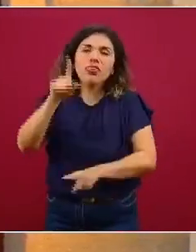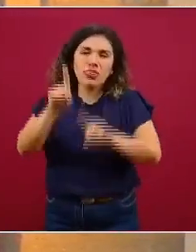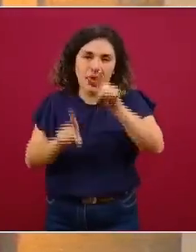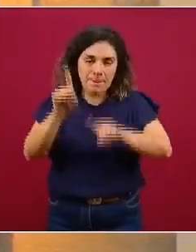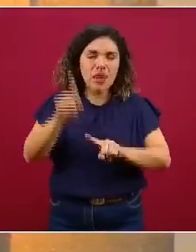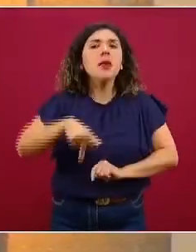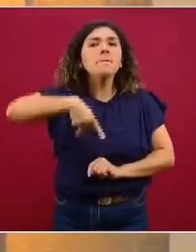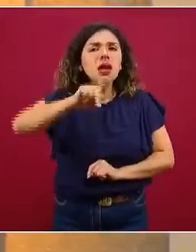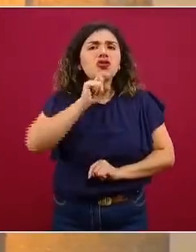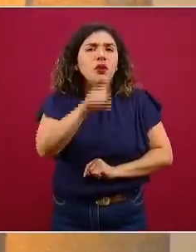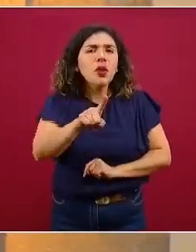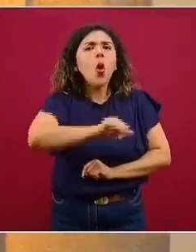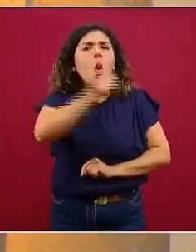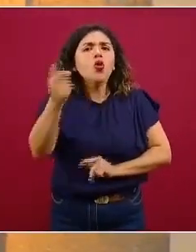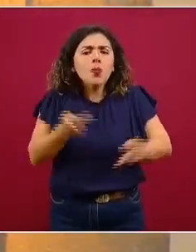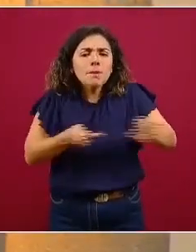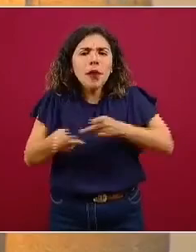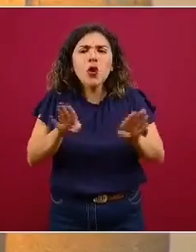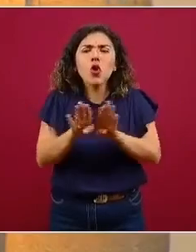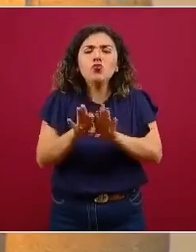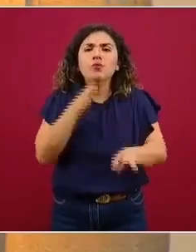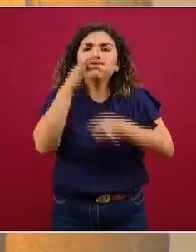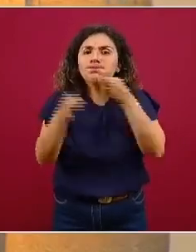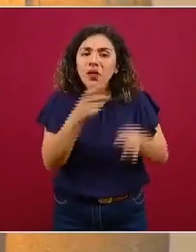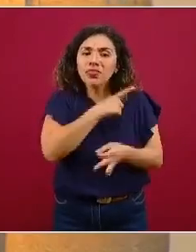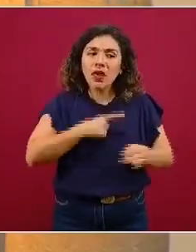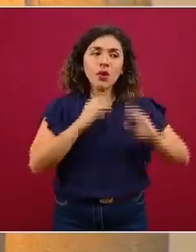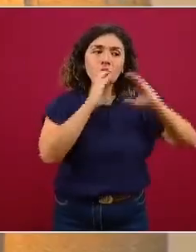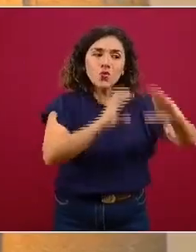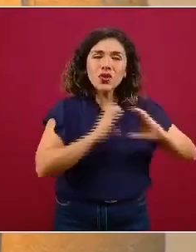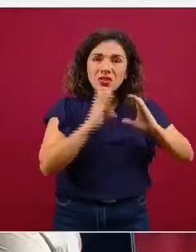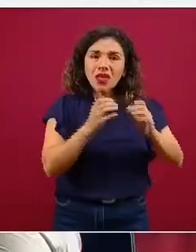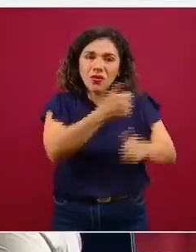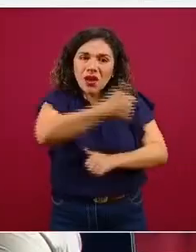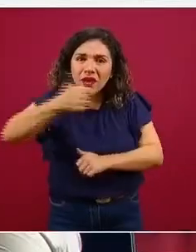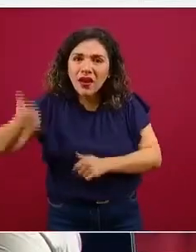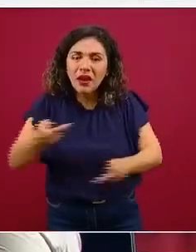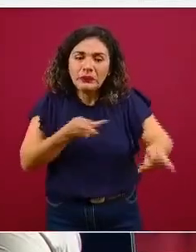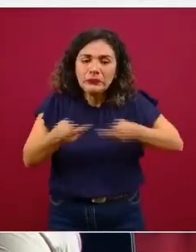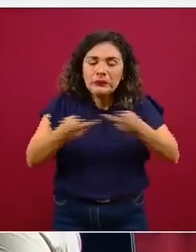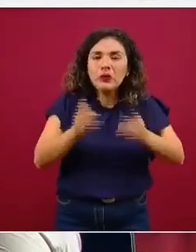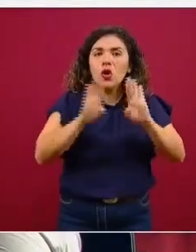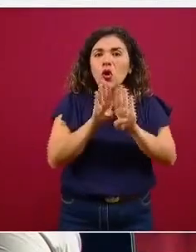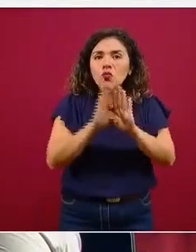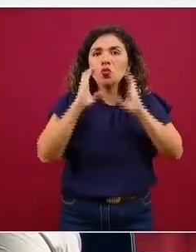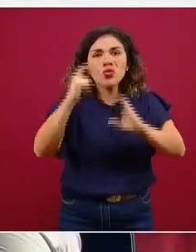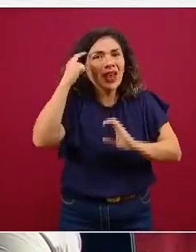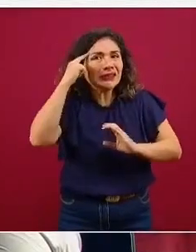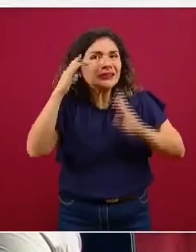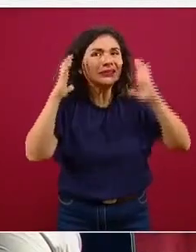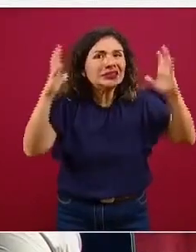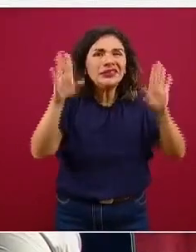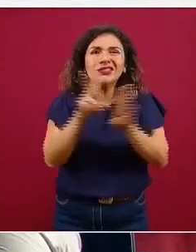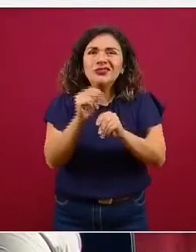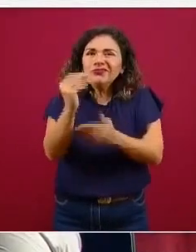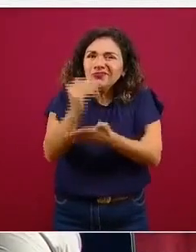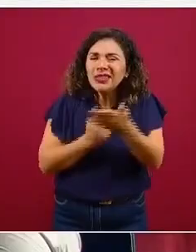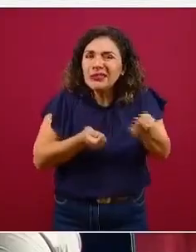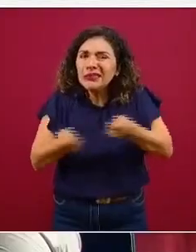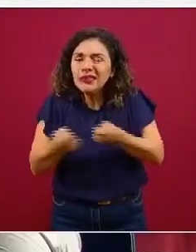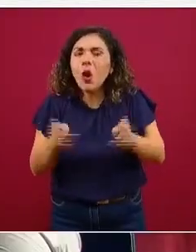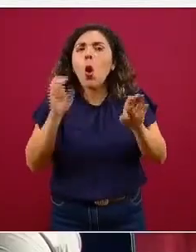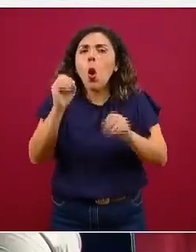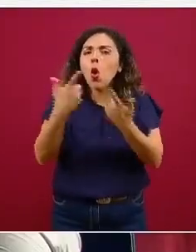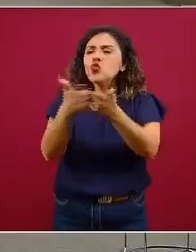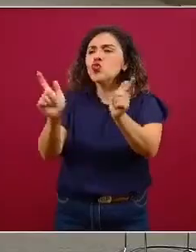estrategias, como la promoción del autocuidado, el manejo del estrés, la utilización de grupos de autoayuda, la